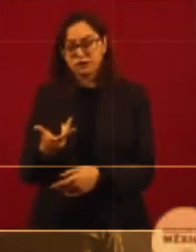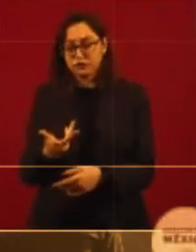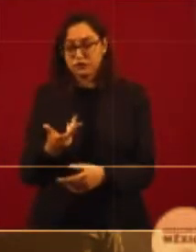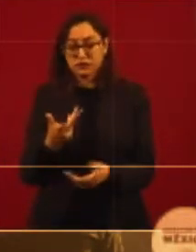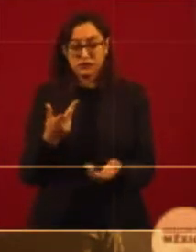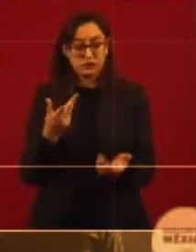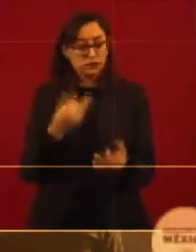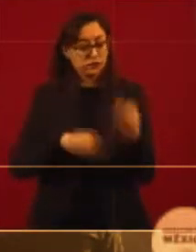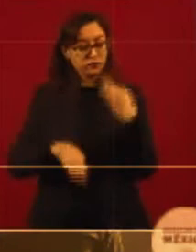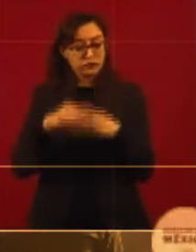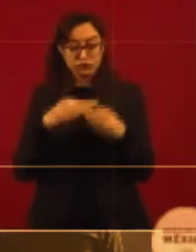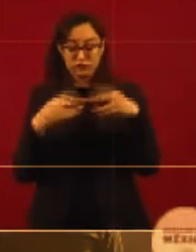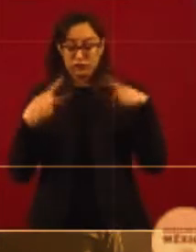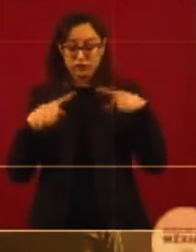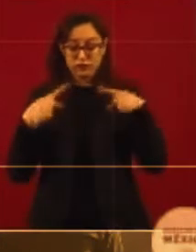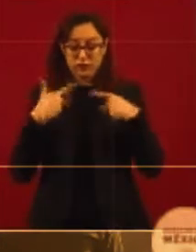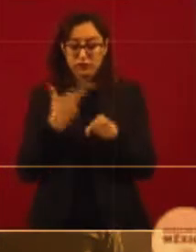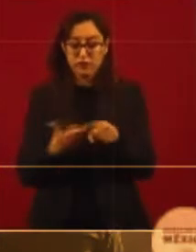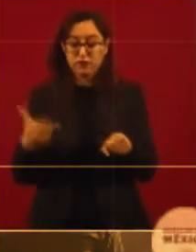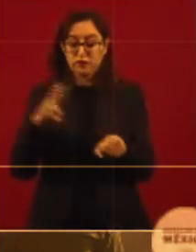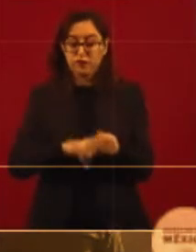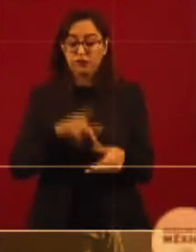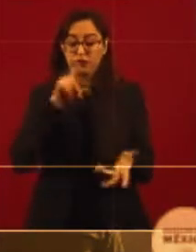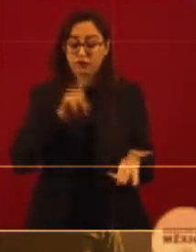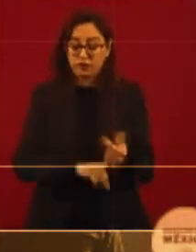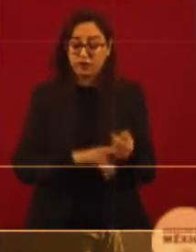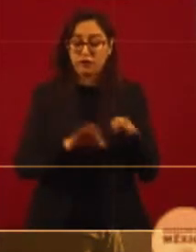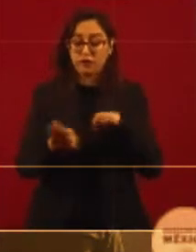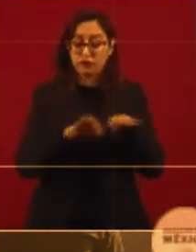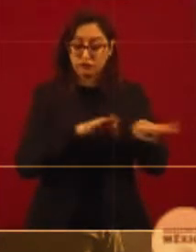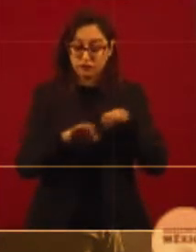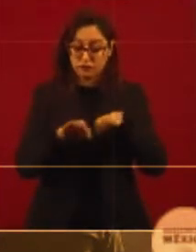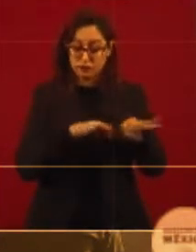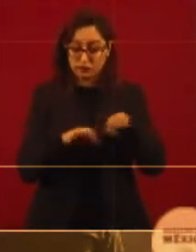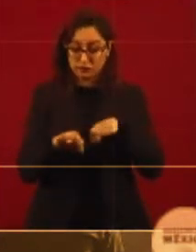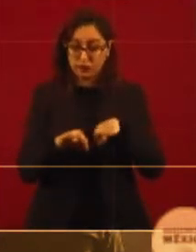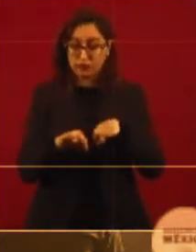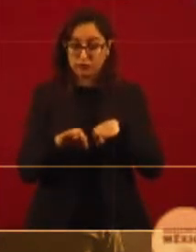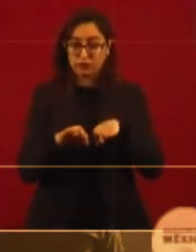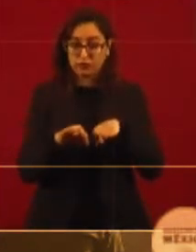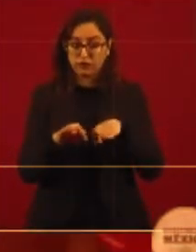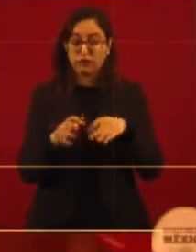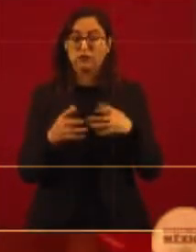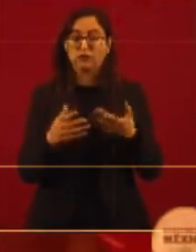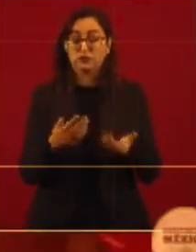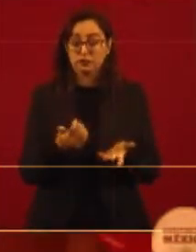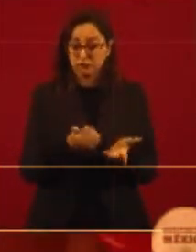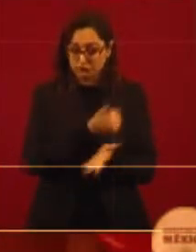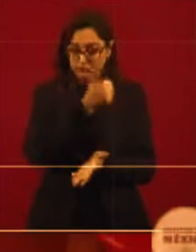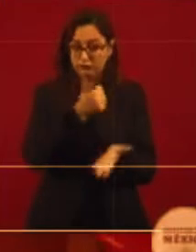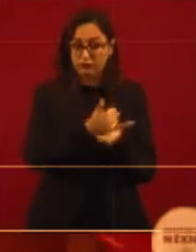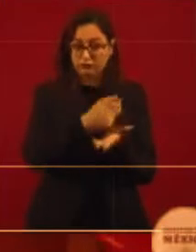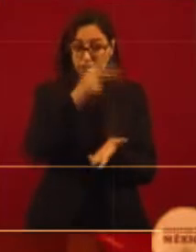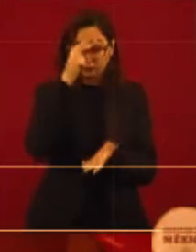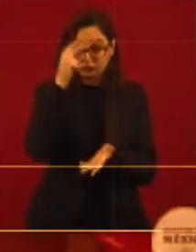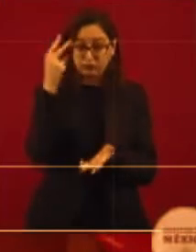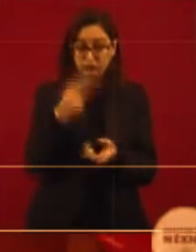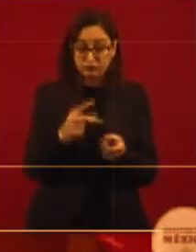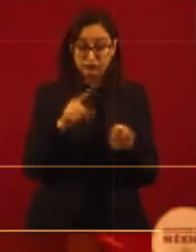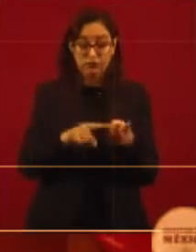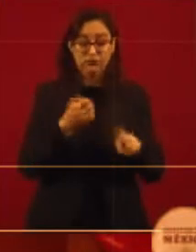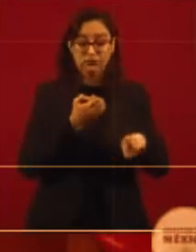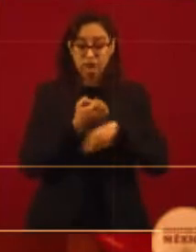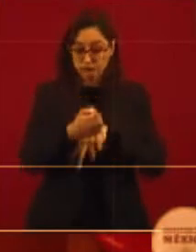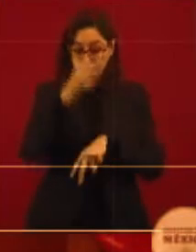personal de salud de la Ciudad de México, el Estado de